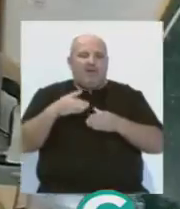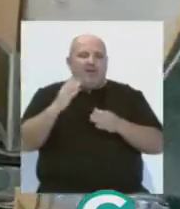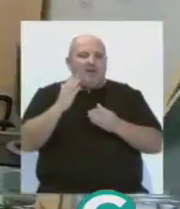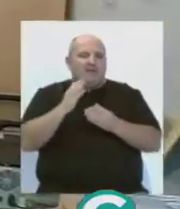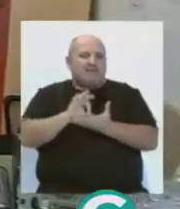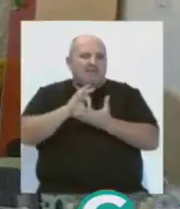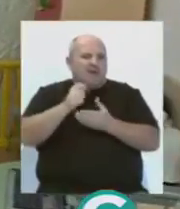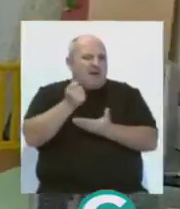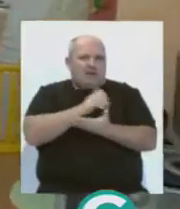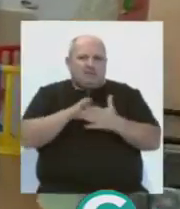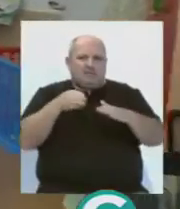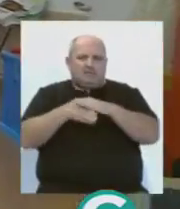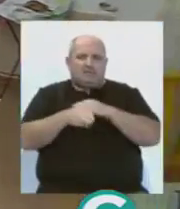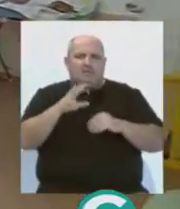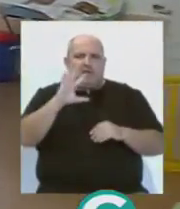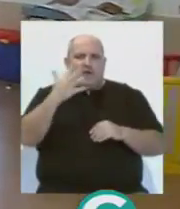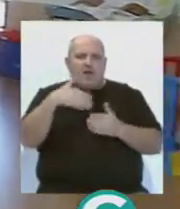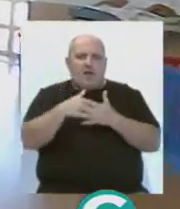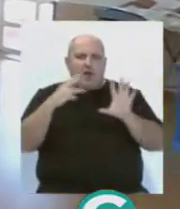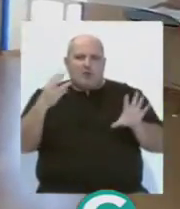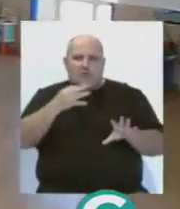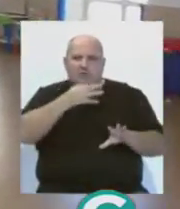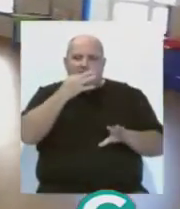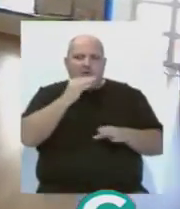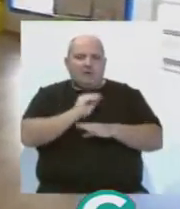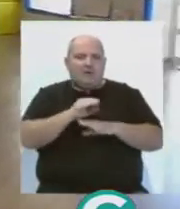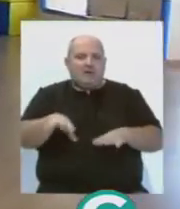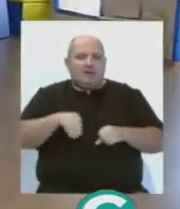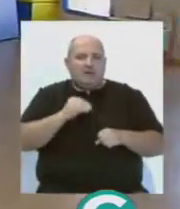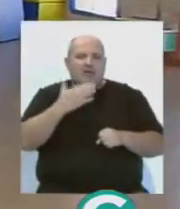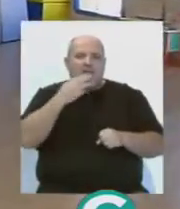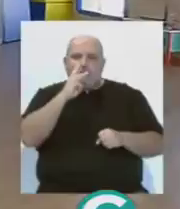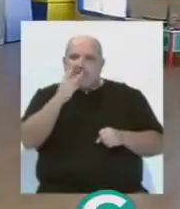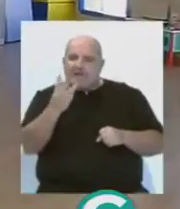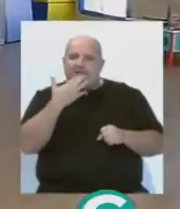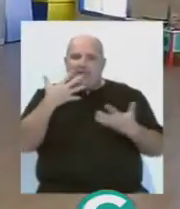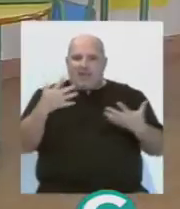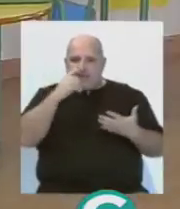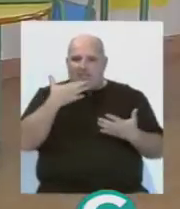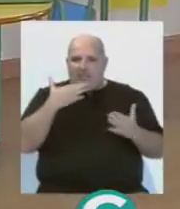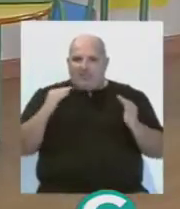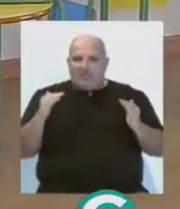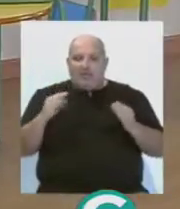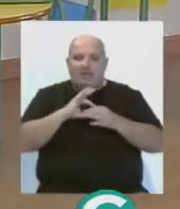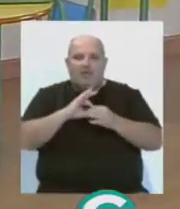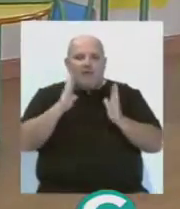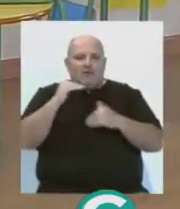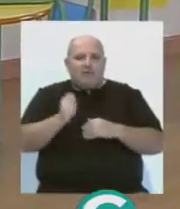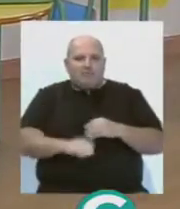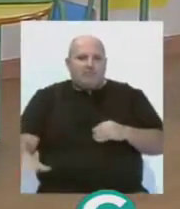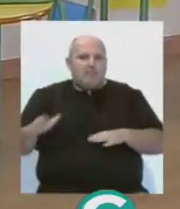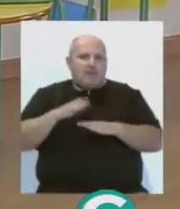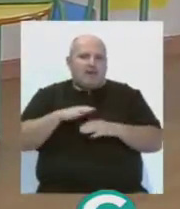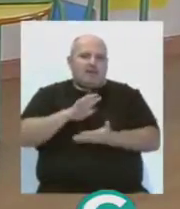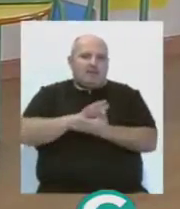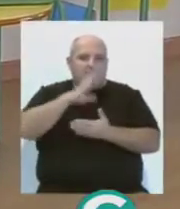disponible gratuitamente de 5 a 8 de la tarde y cuidará de niños de entre 3 y 10 años. Además de la atención de los menores para